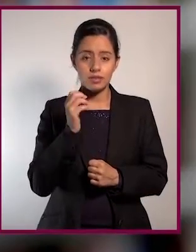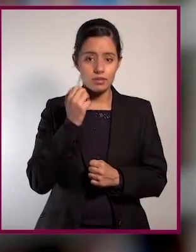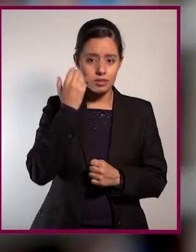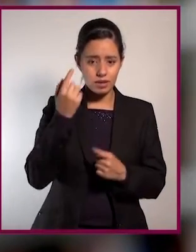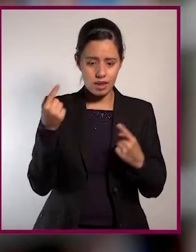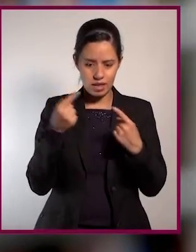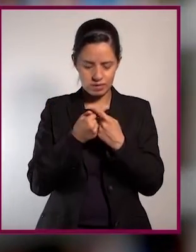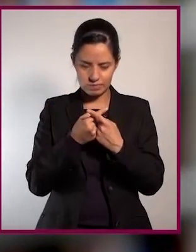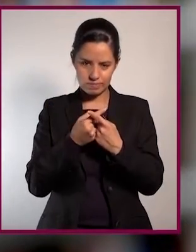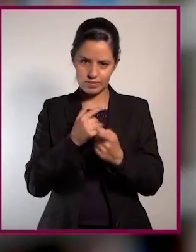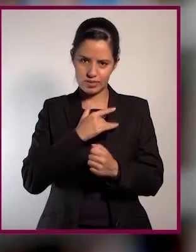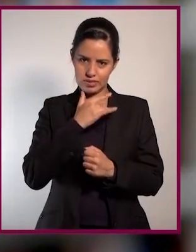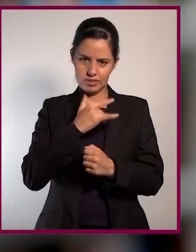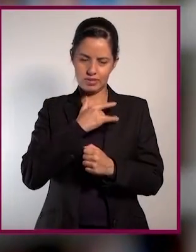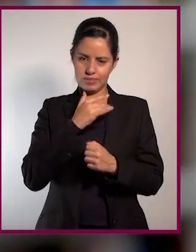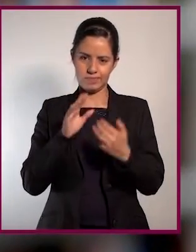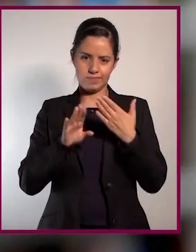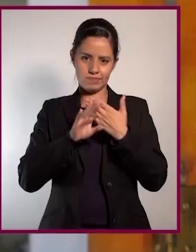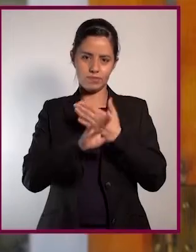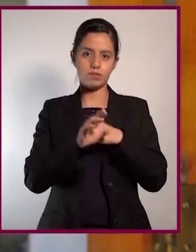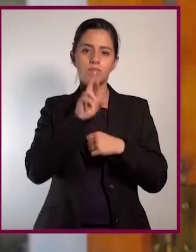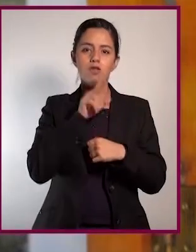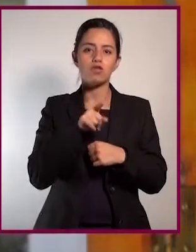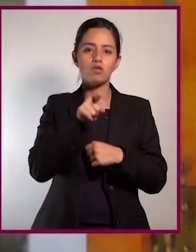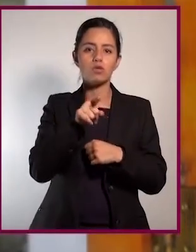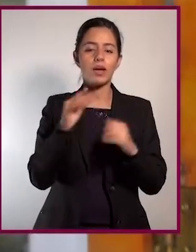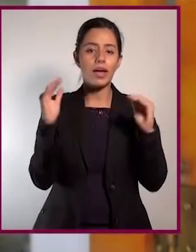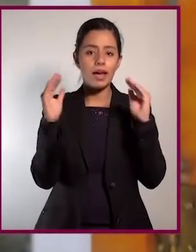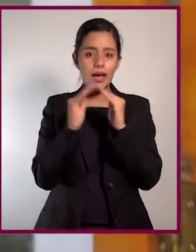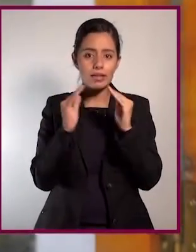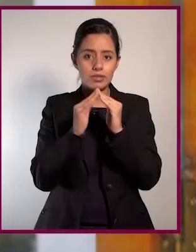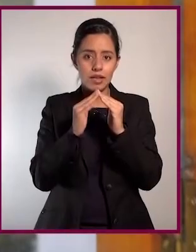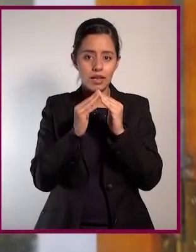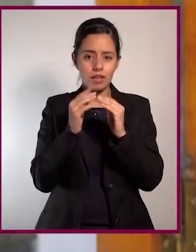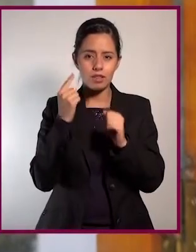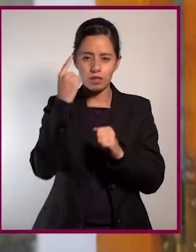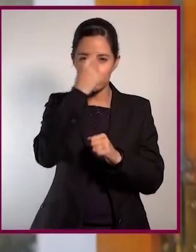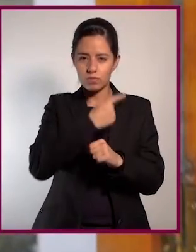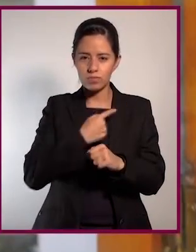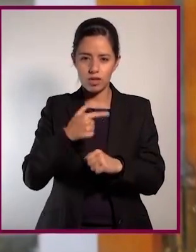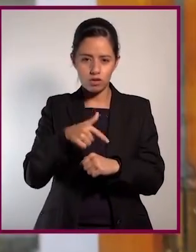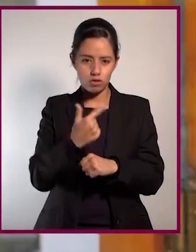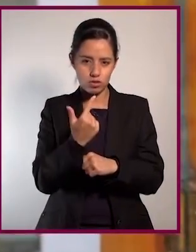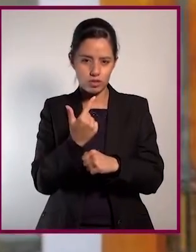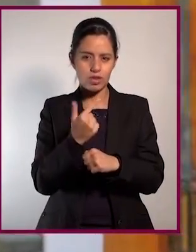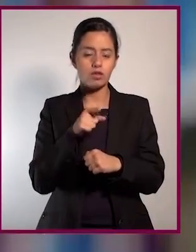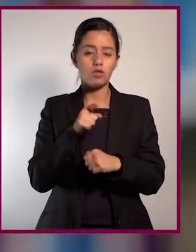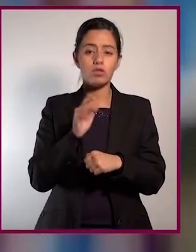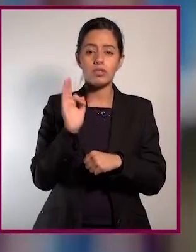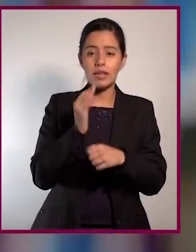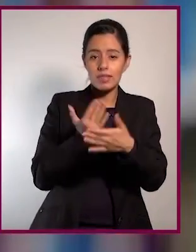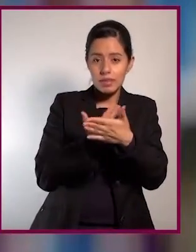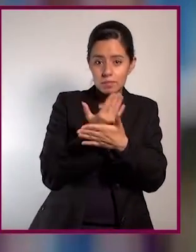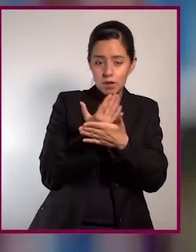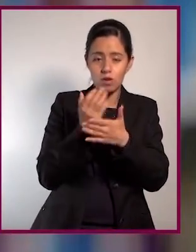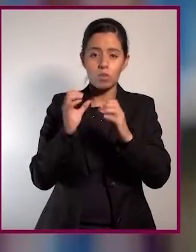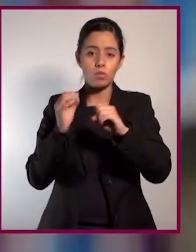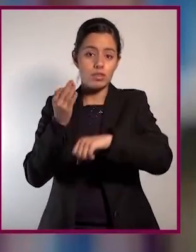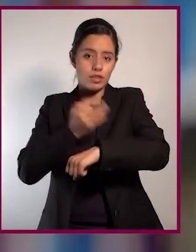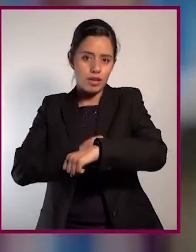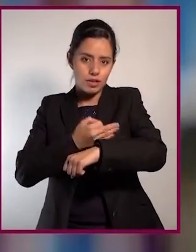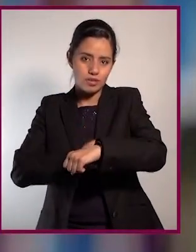disminuir los efectos de las alergias respiratorias, procura ventilar tu casa al mediodía. Si lo haces muy temprano o muy tarde,